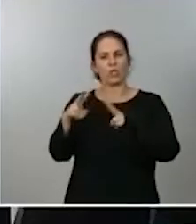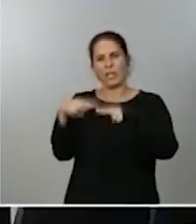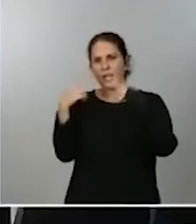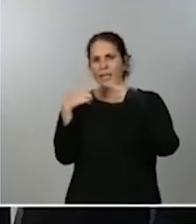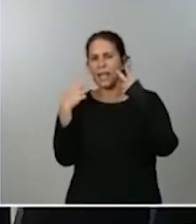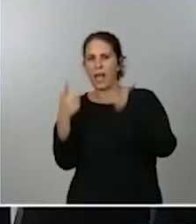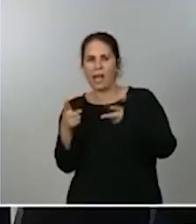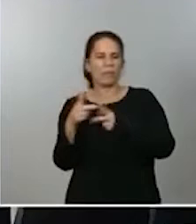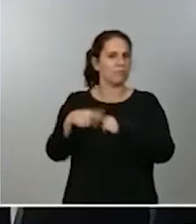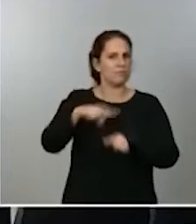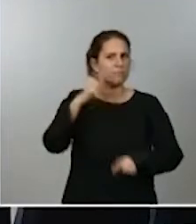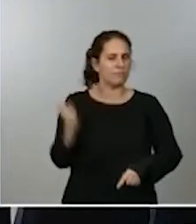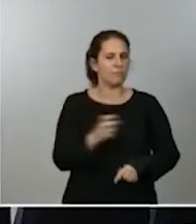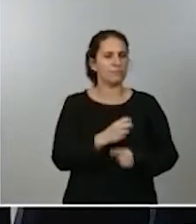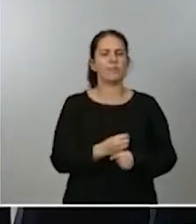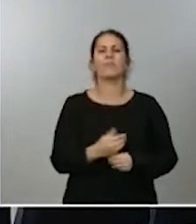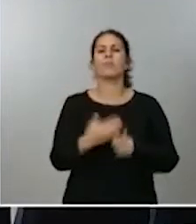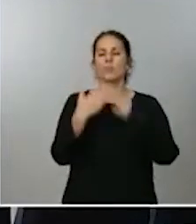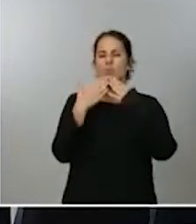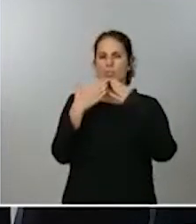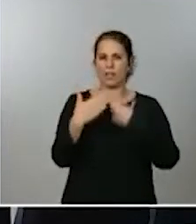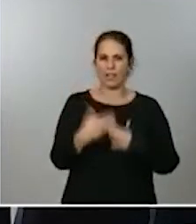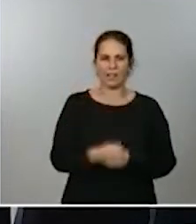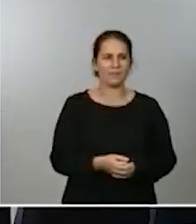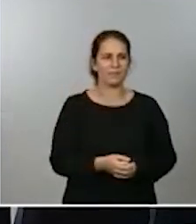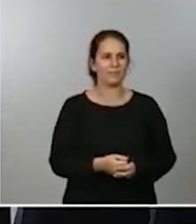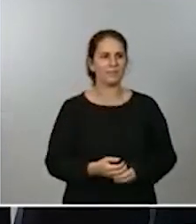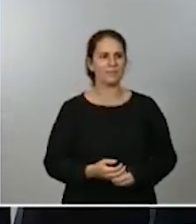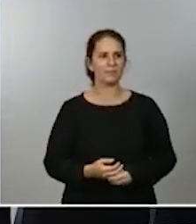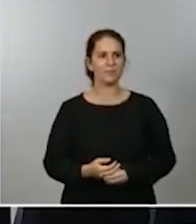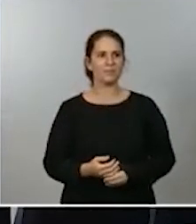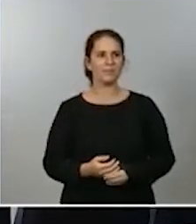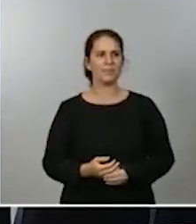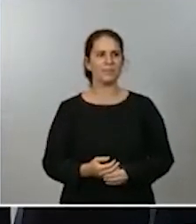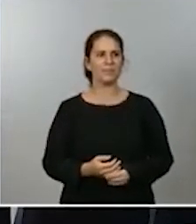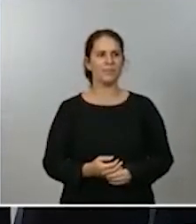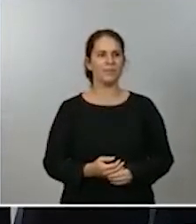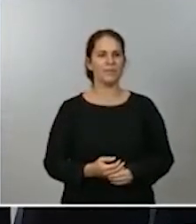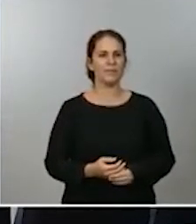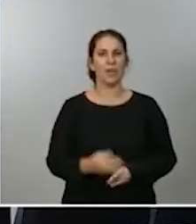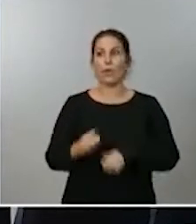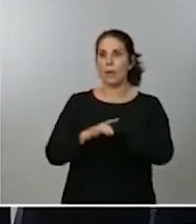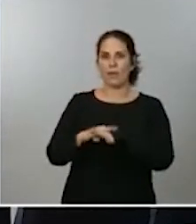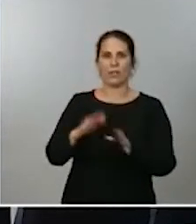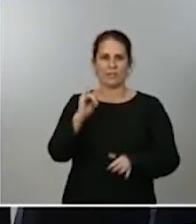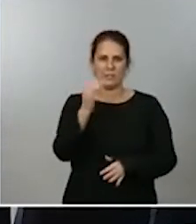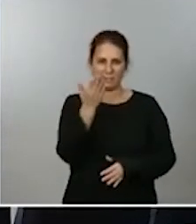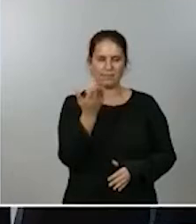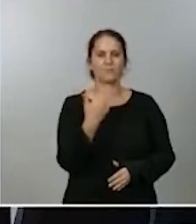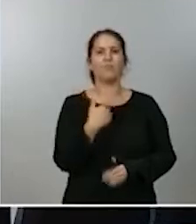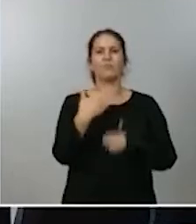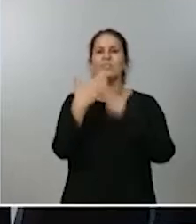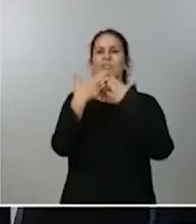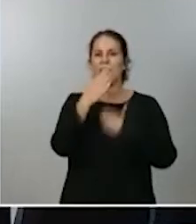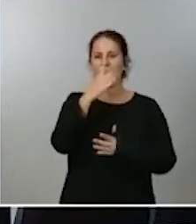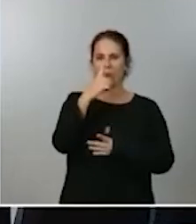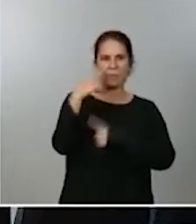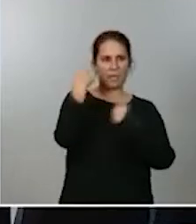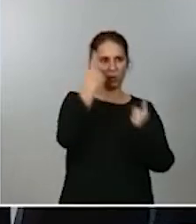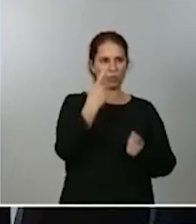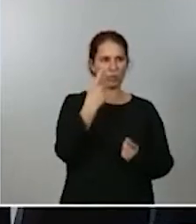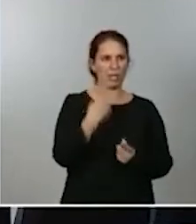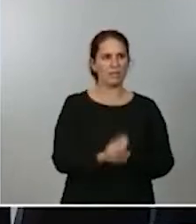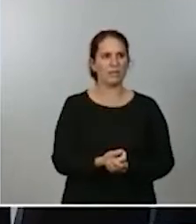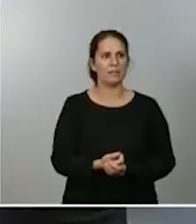Sí, muchas gracias por su perdón Sí, claro, claro ministro Muchas gracias por su pregunta en relación con el